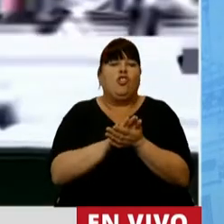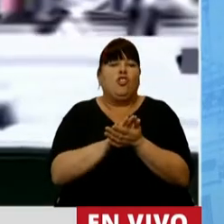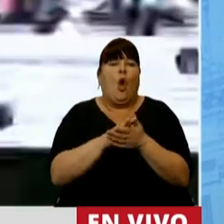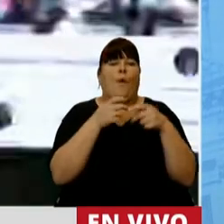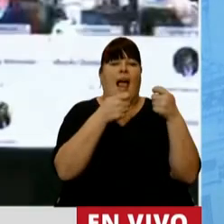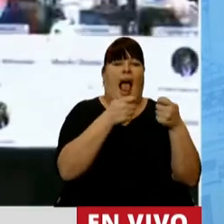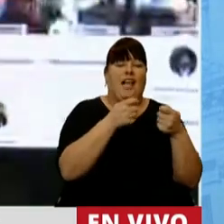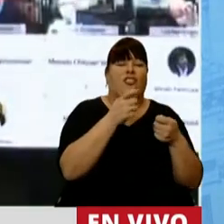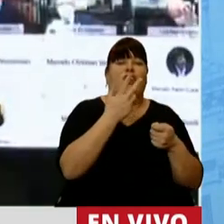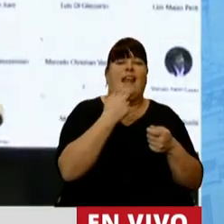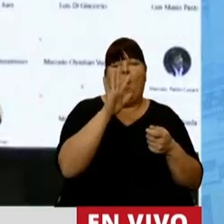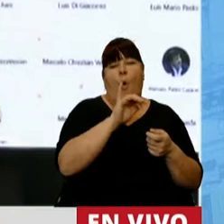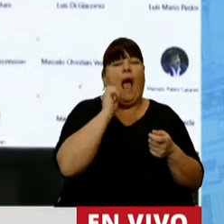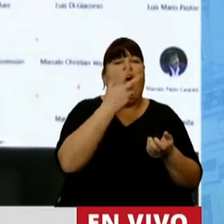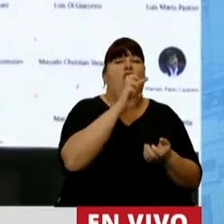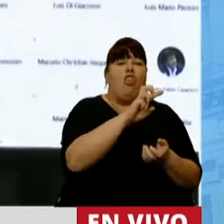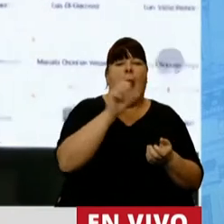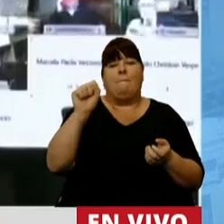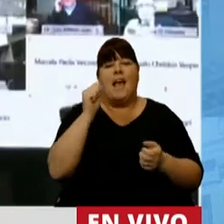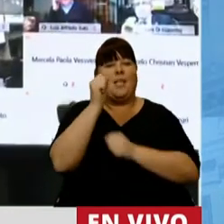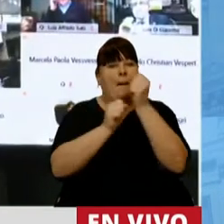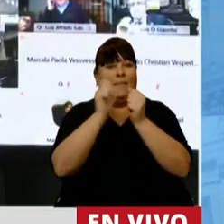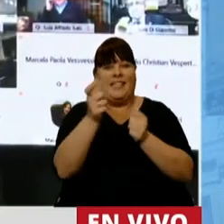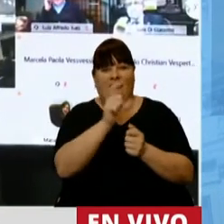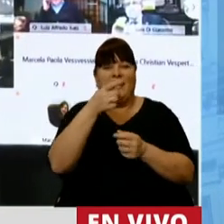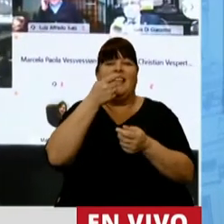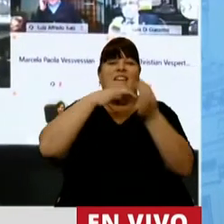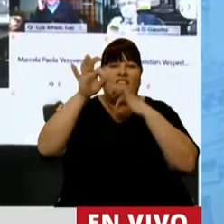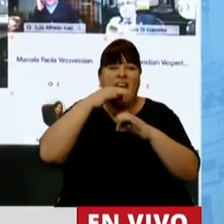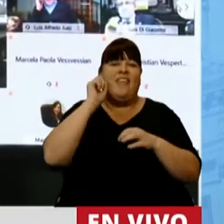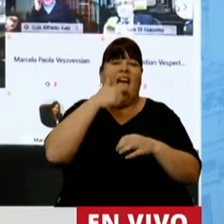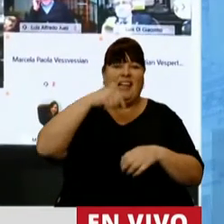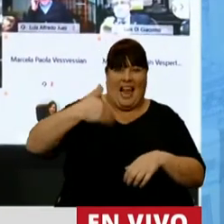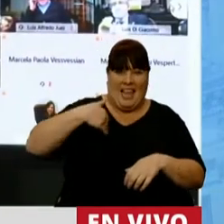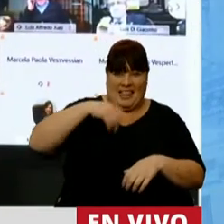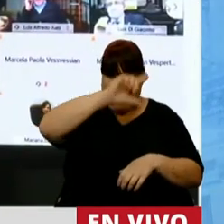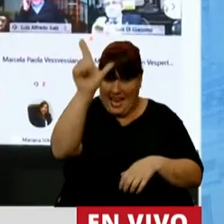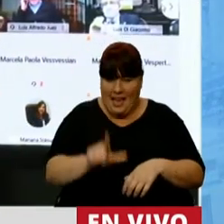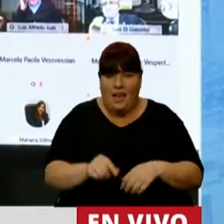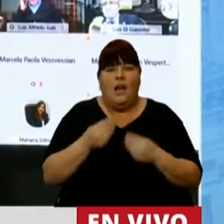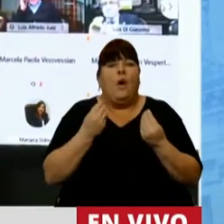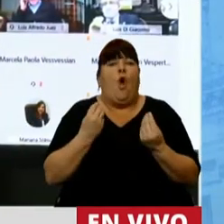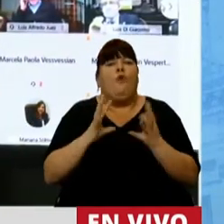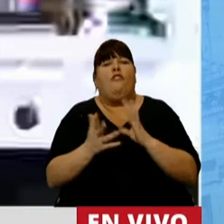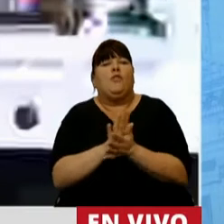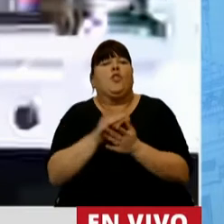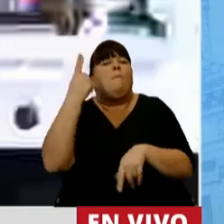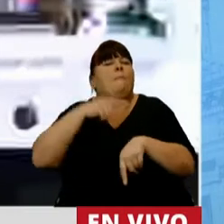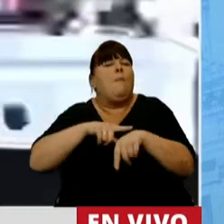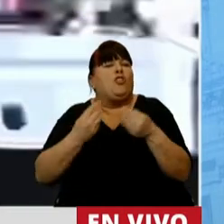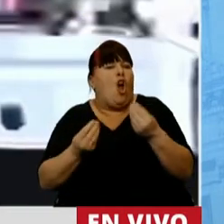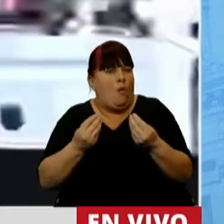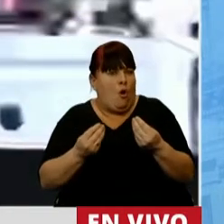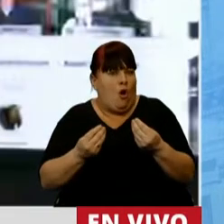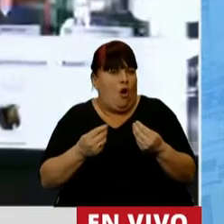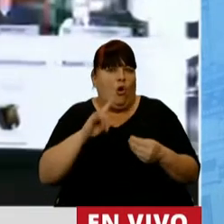le costaba la energía en dólares, en pesos, a las empresas que distribuían y transportaban el gas en la Argentina y cuál era la solución en ese momento